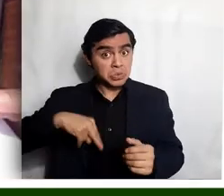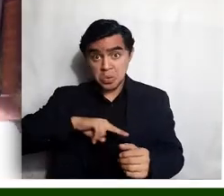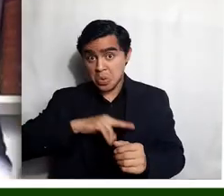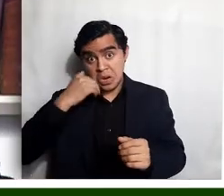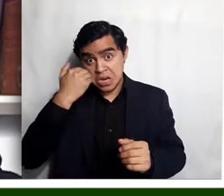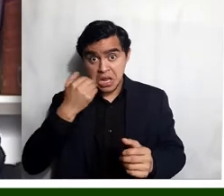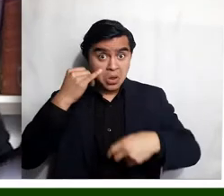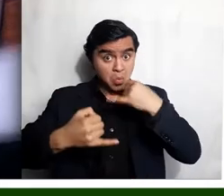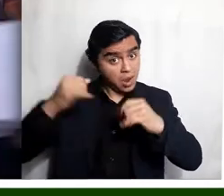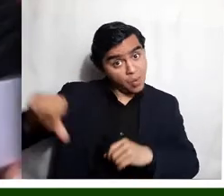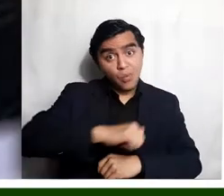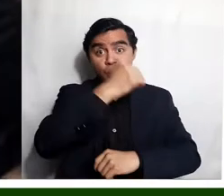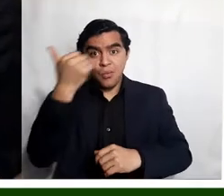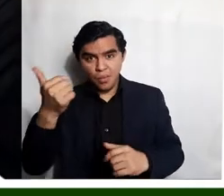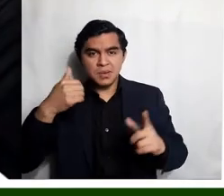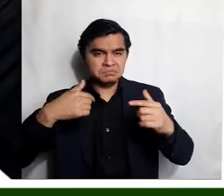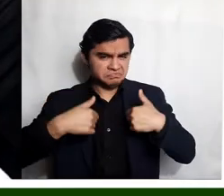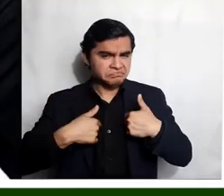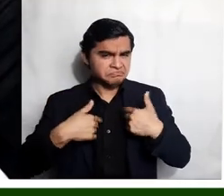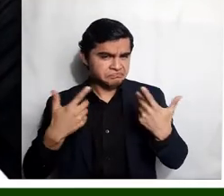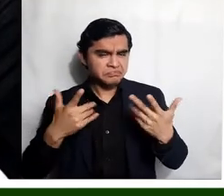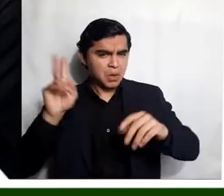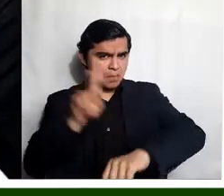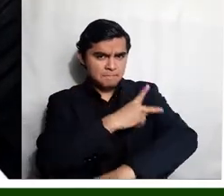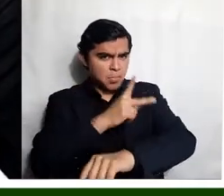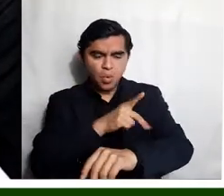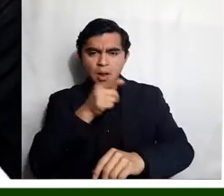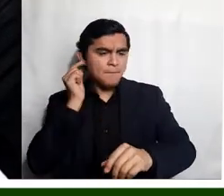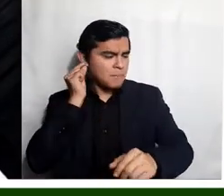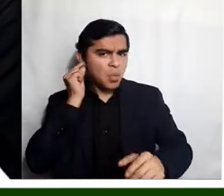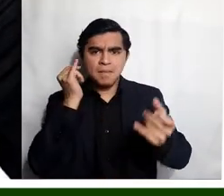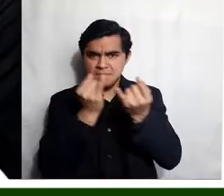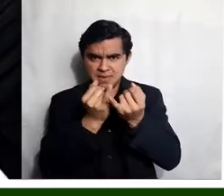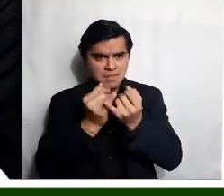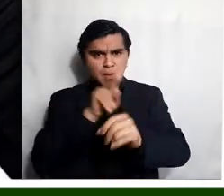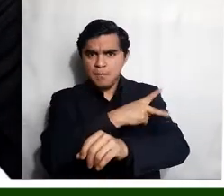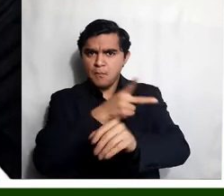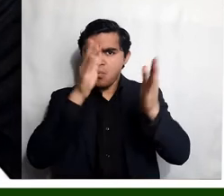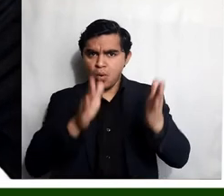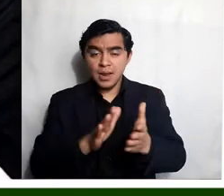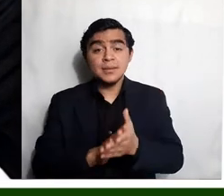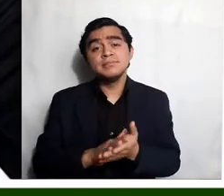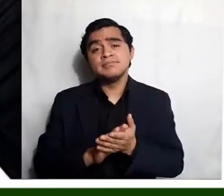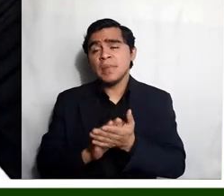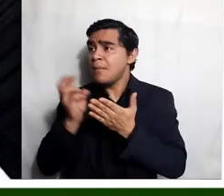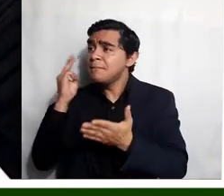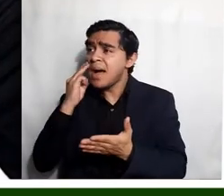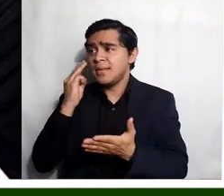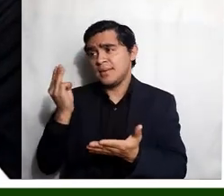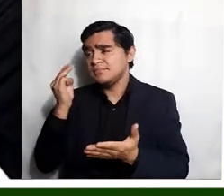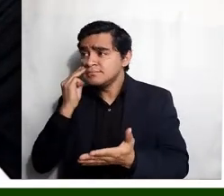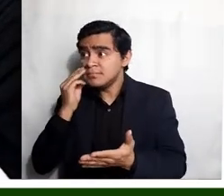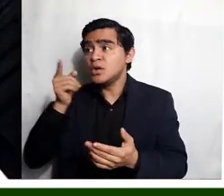queremos jugar a otro caligrama, tengo otro aquí, que es un poema también de Gabriela Mistral que dice, Madre,